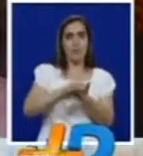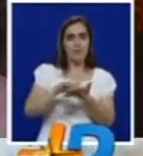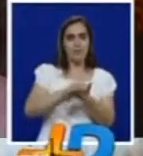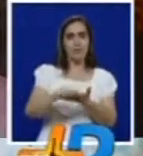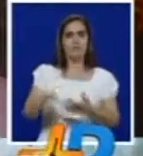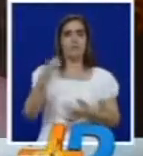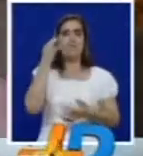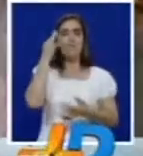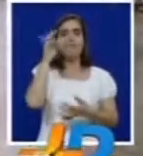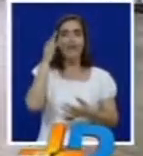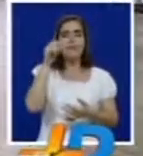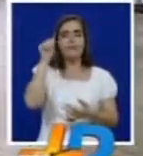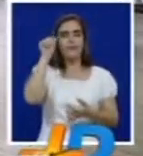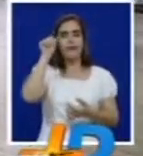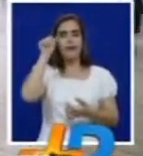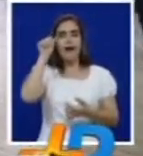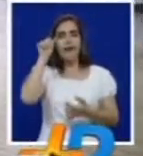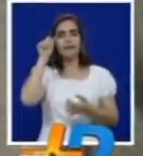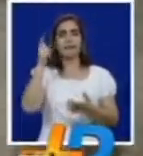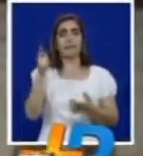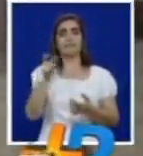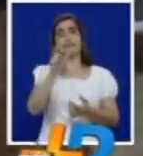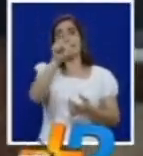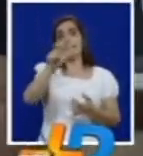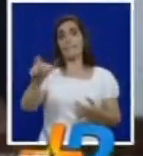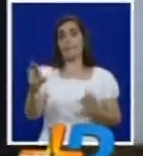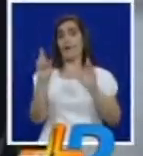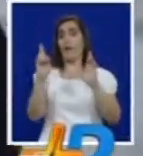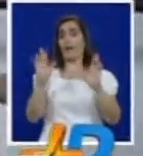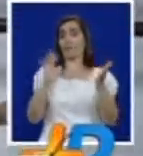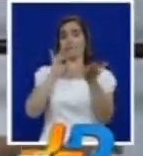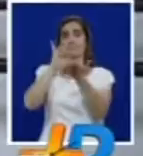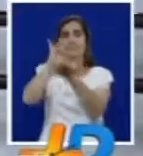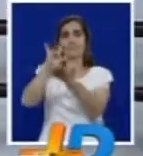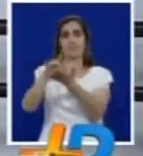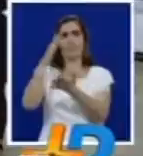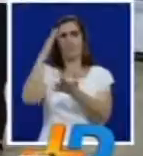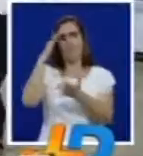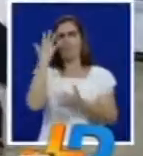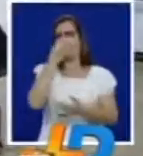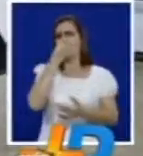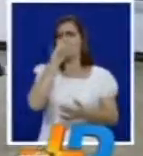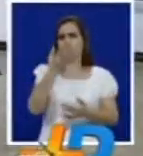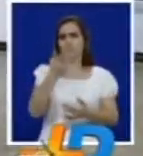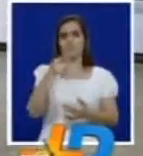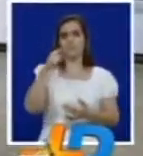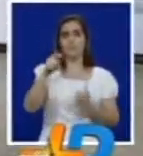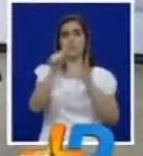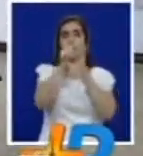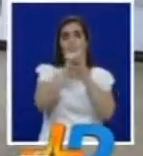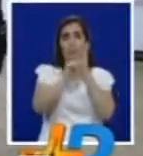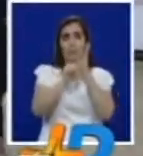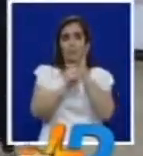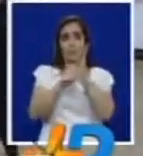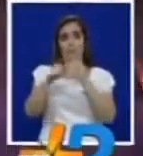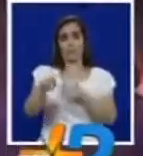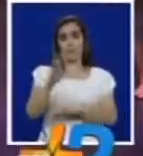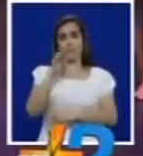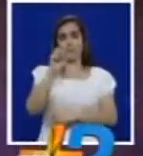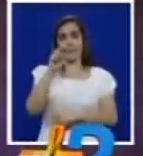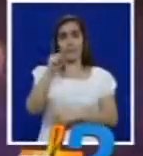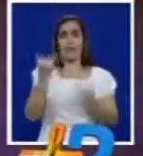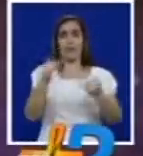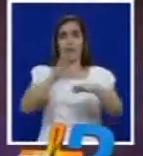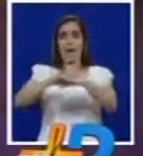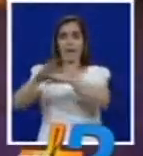Francia de Asia vale la pena que la gente se sume porque va a ser un espectáculo maravilloso como parte de la programación previa de la Bienal se realiza una